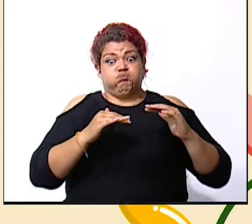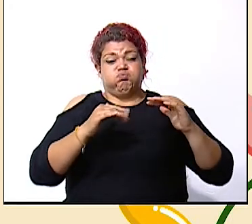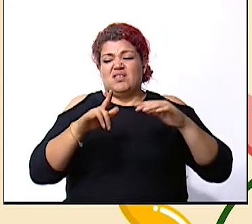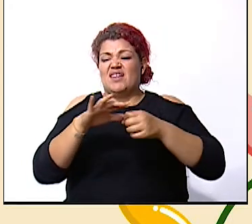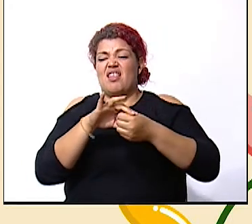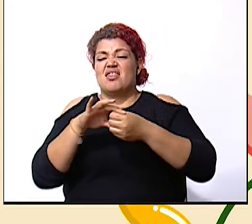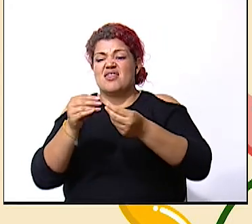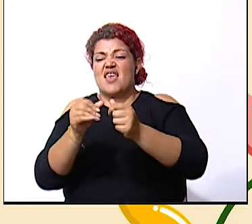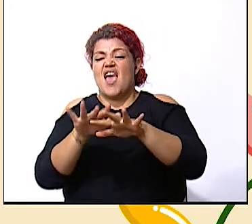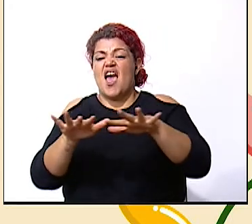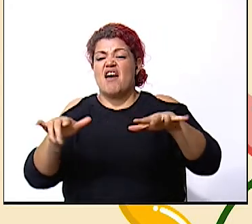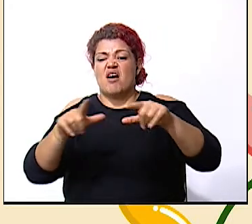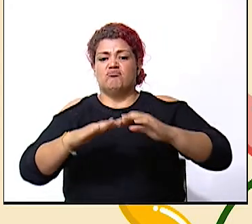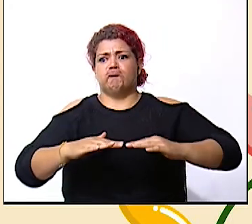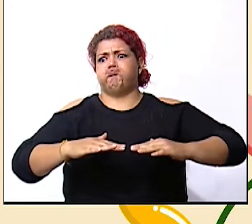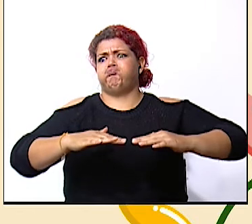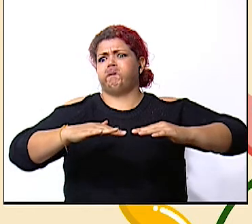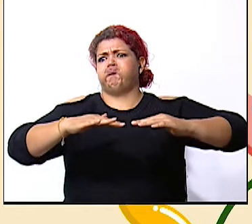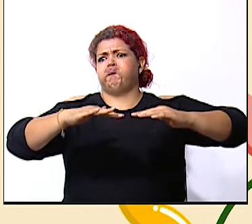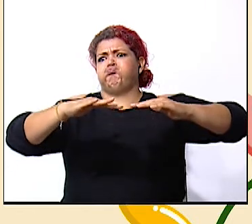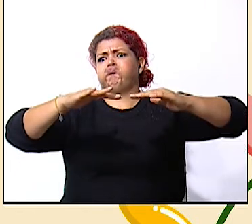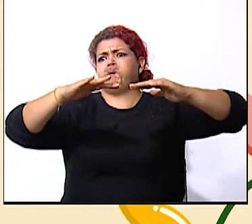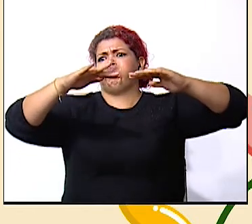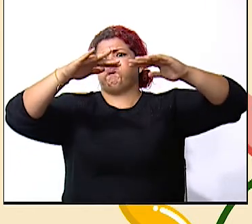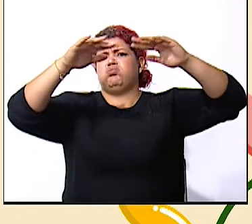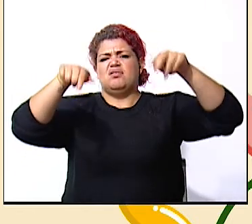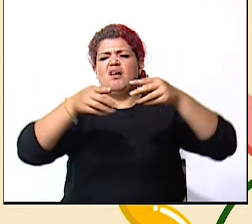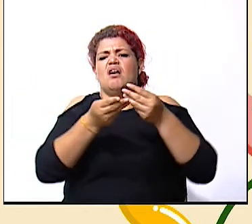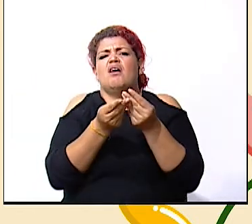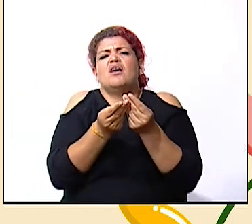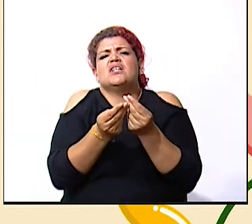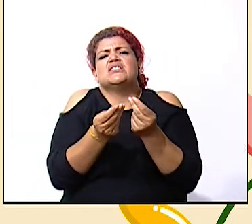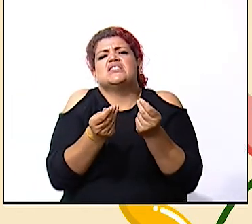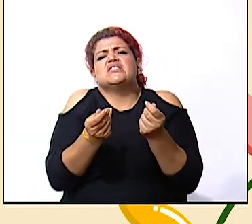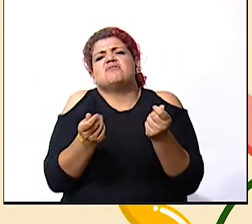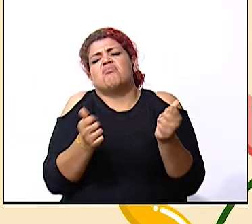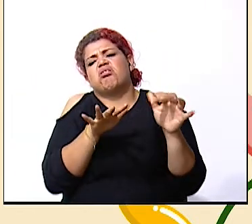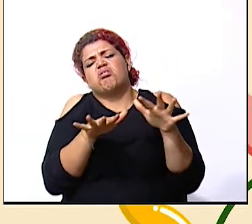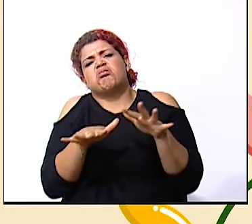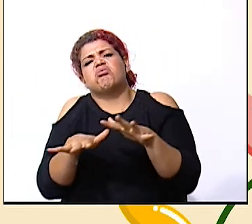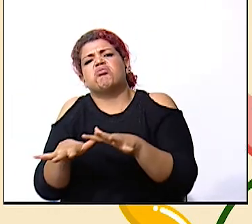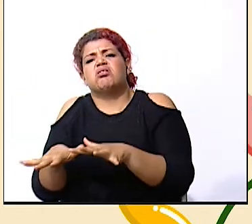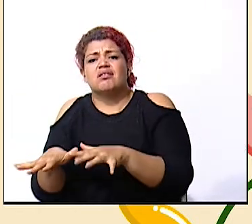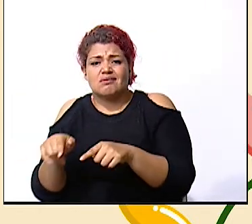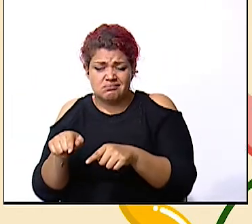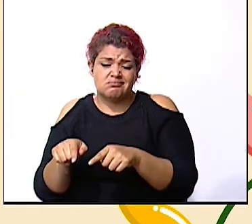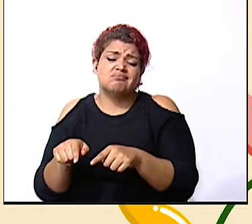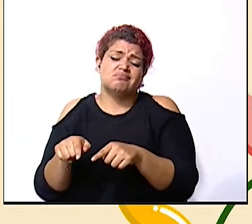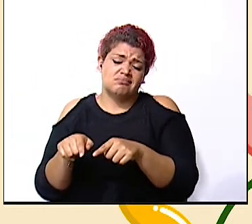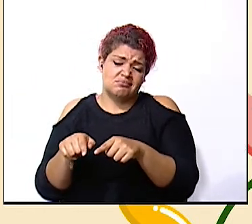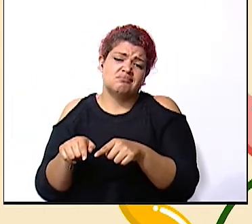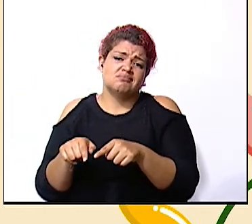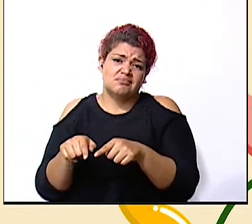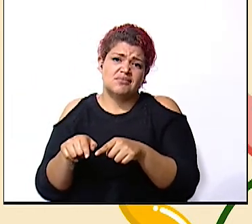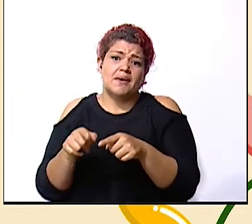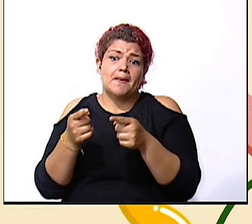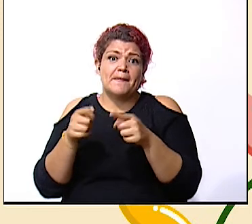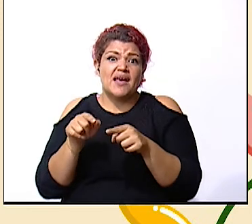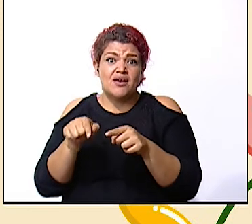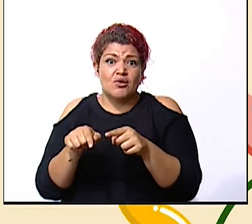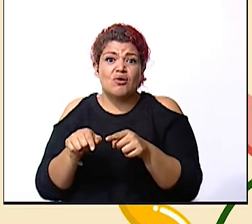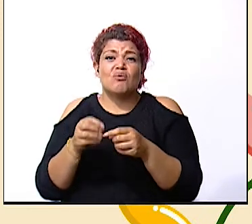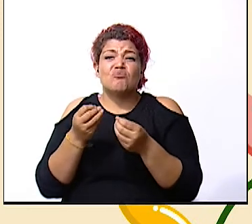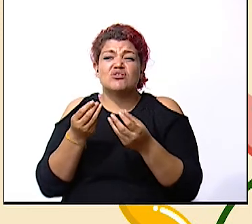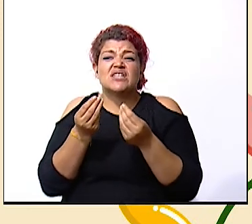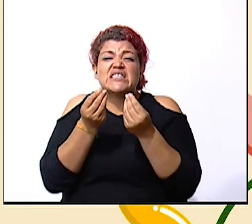un terreno y que tenemos un deslizamiento que también es un fenómeno pero en este caso hay